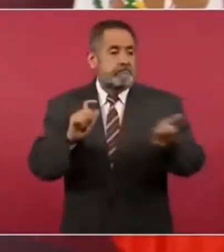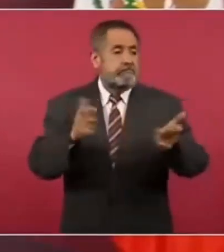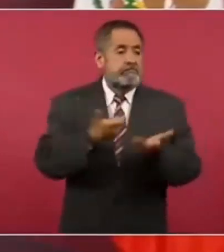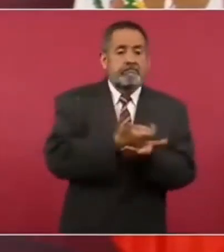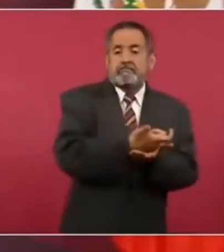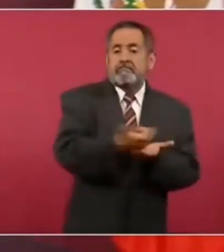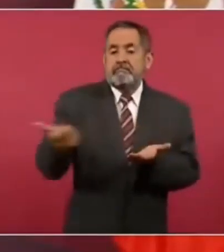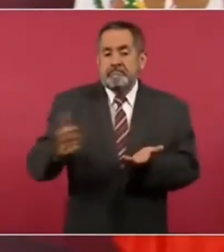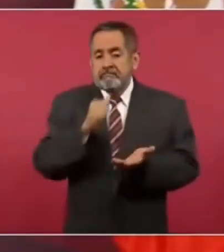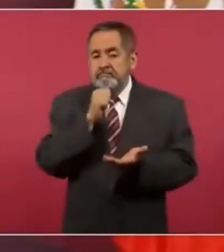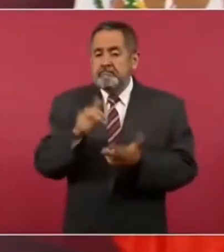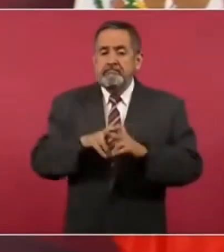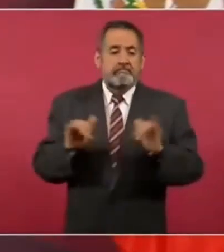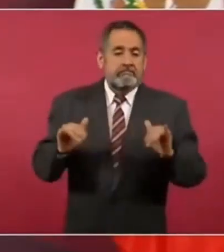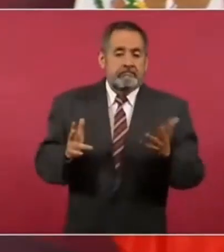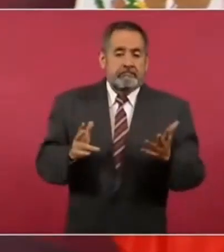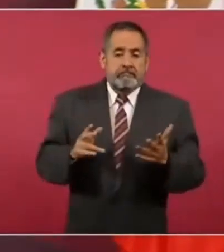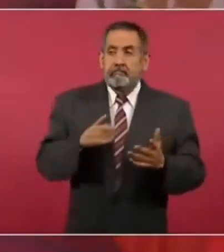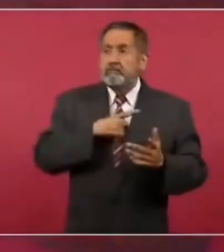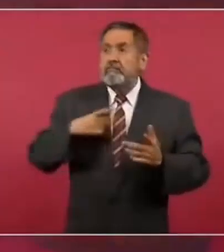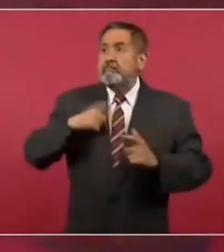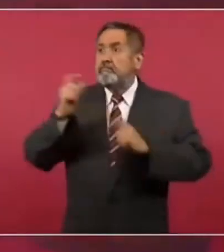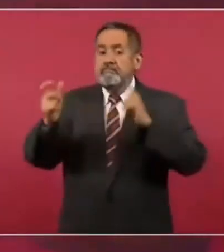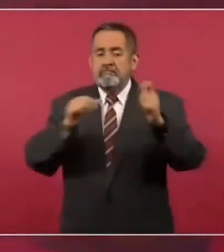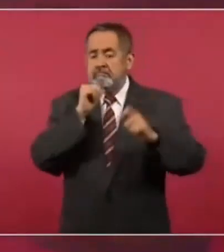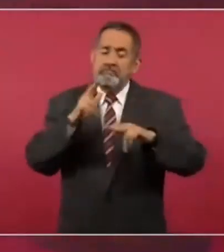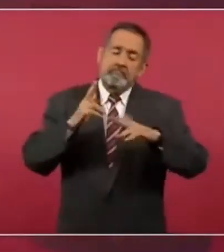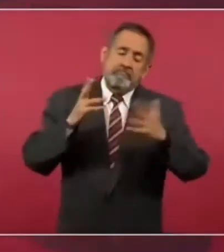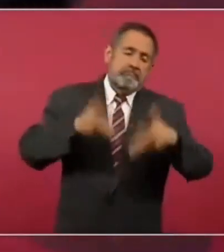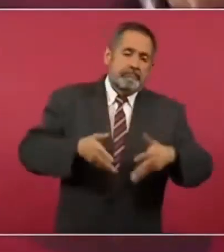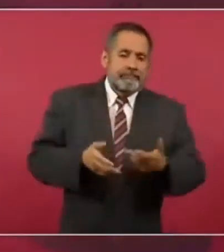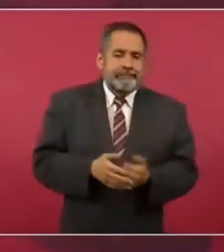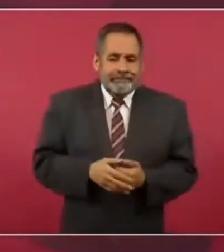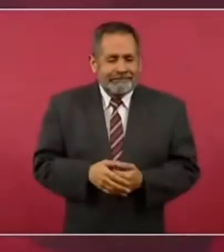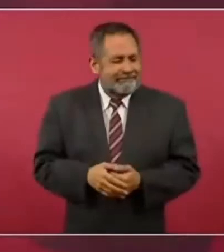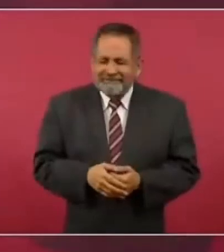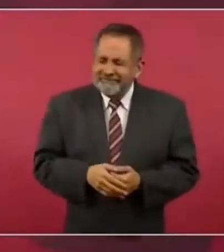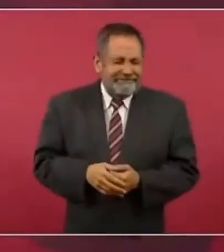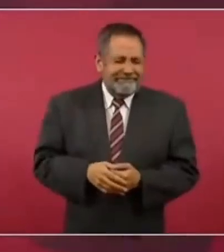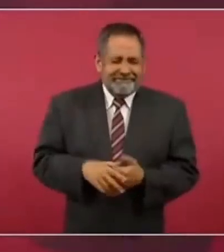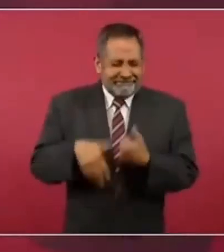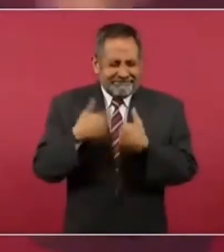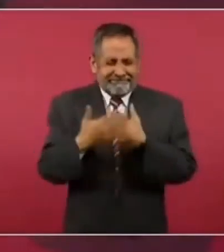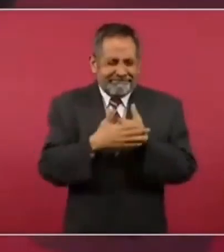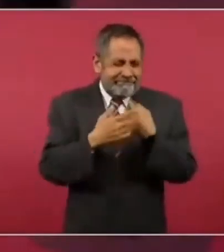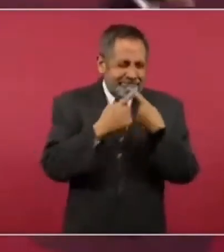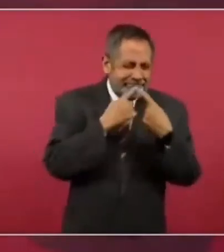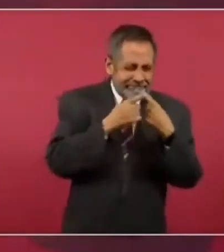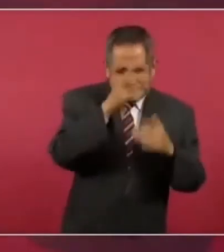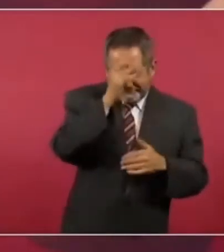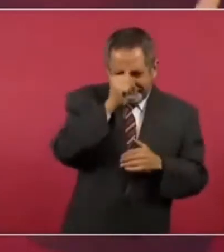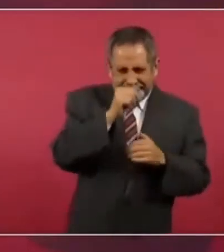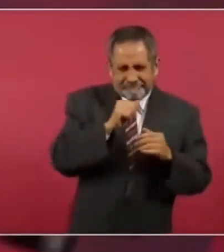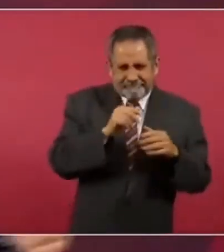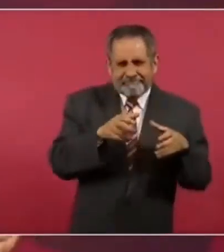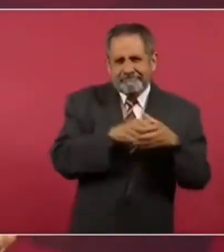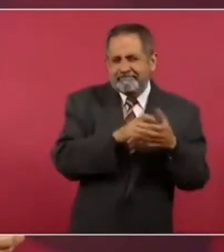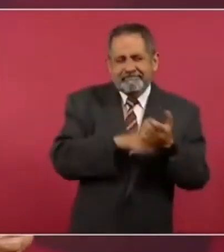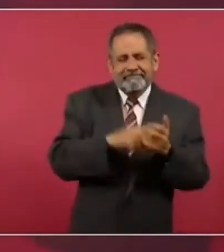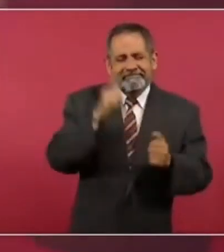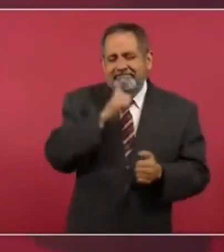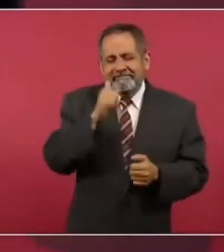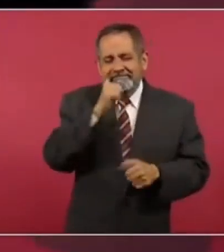van a poder pagar deudas. Y se van a arreglar, ¿sí? Se van a arreglar.